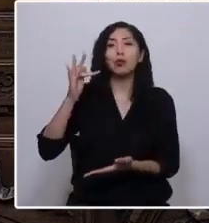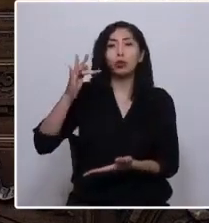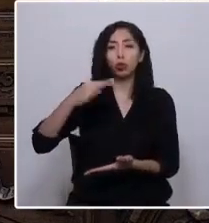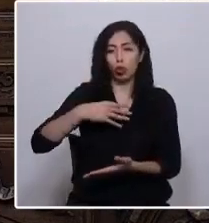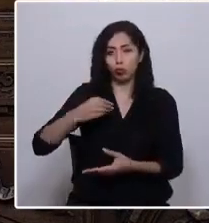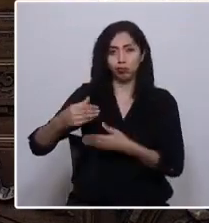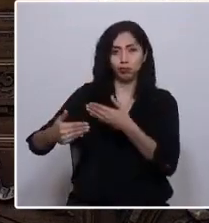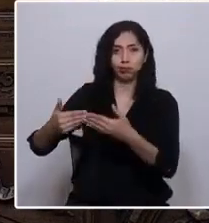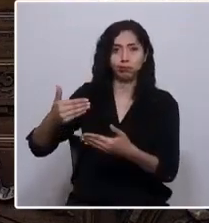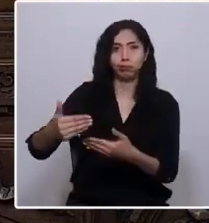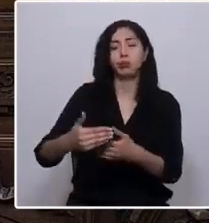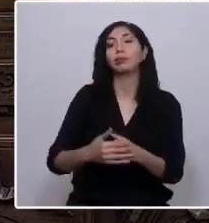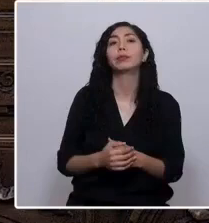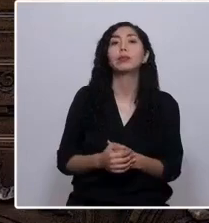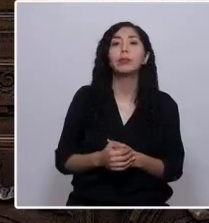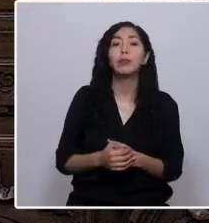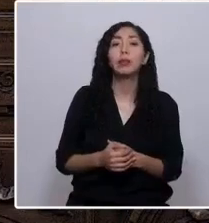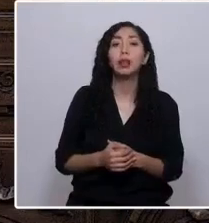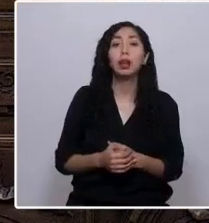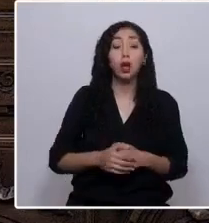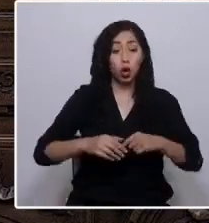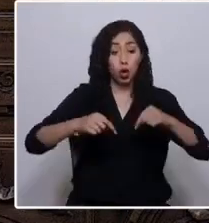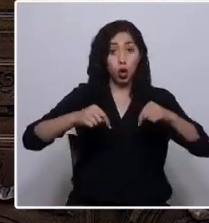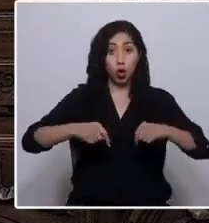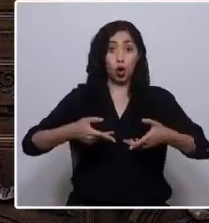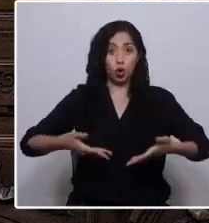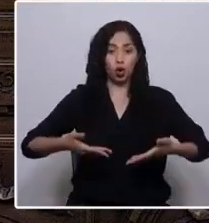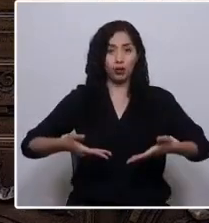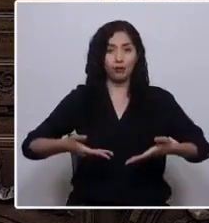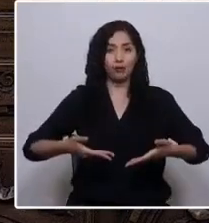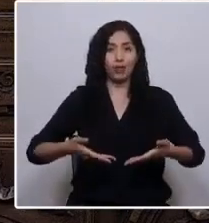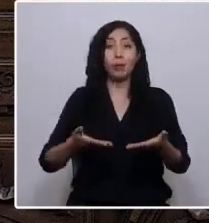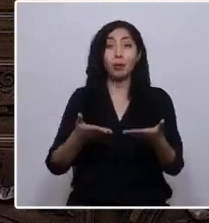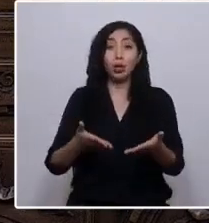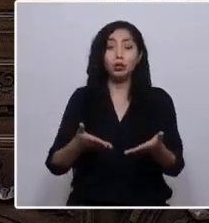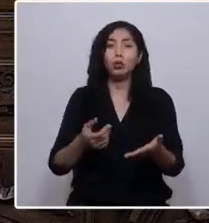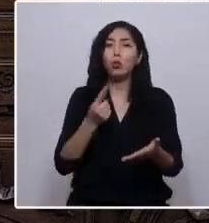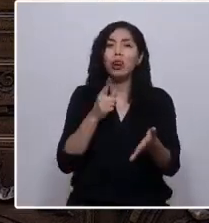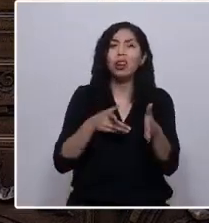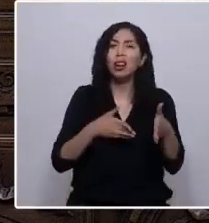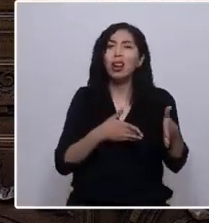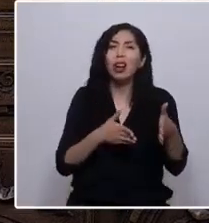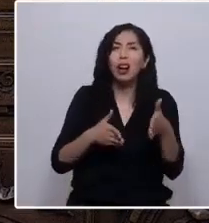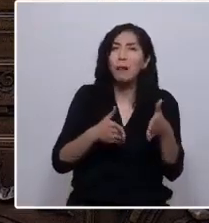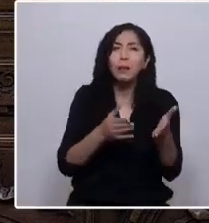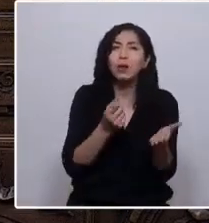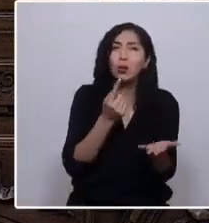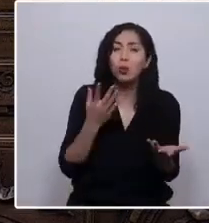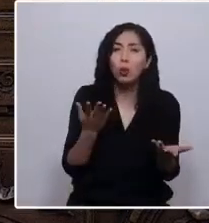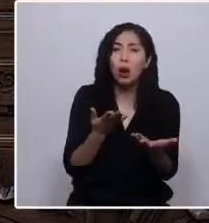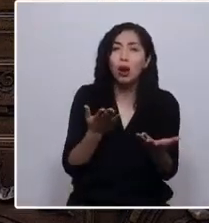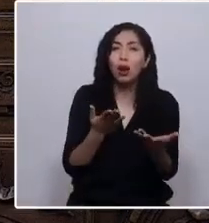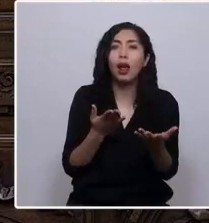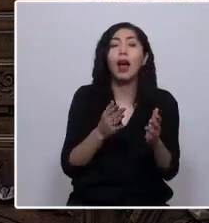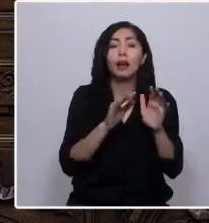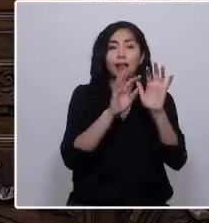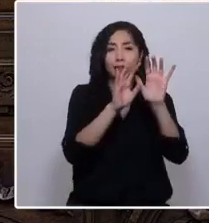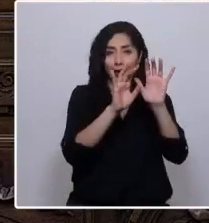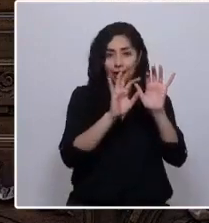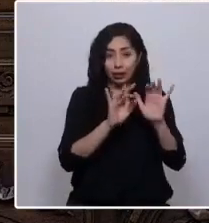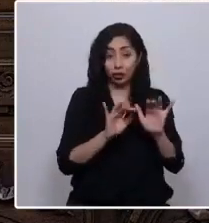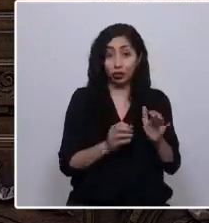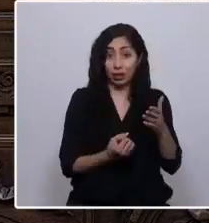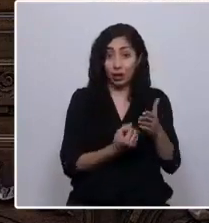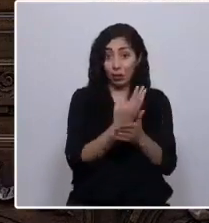Y es hoy, y es por eso que hoy el camino que nos queda por recorrer en la redacción de esta Constitución,